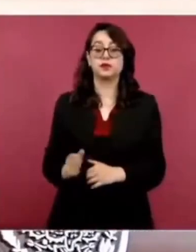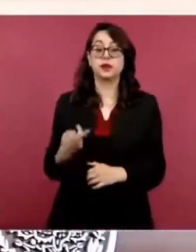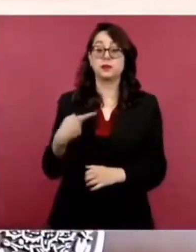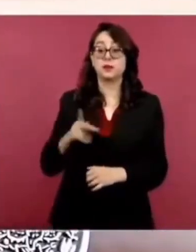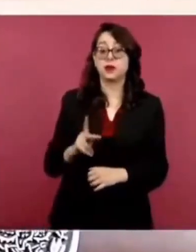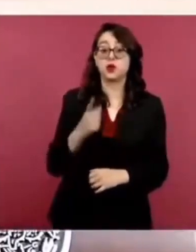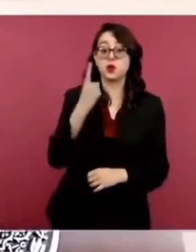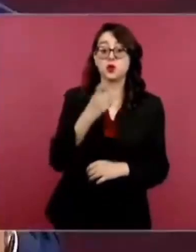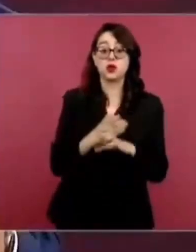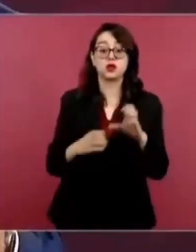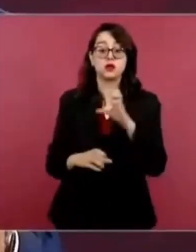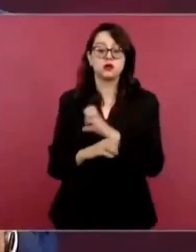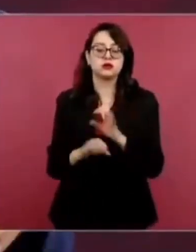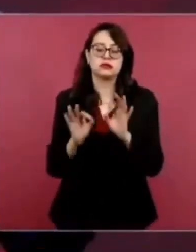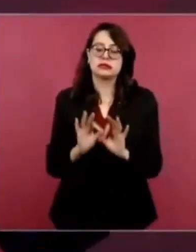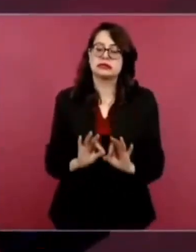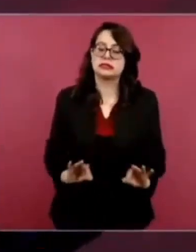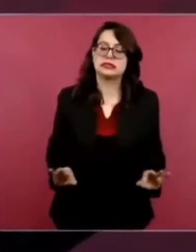importante. Bueno,